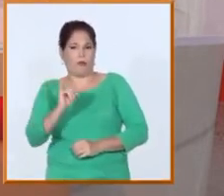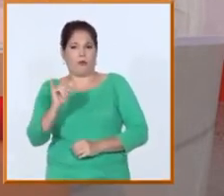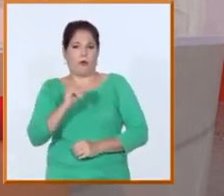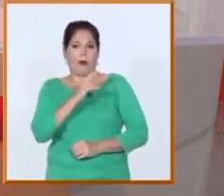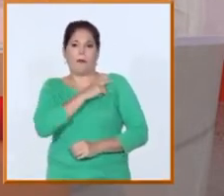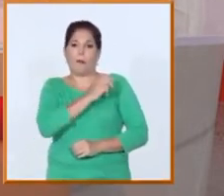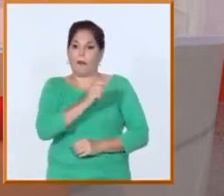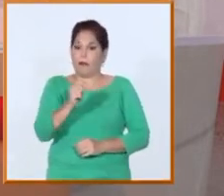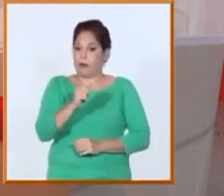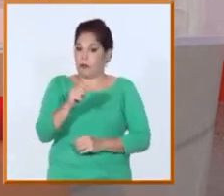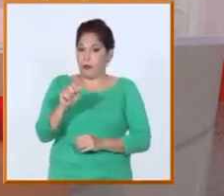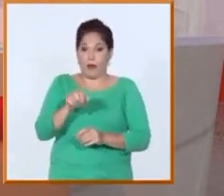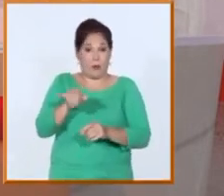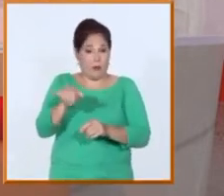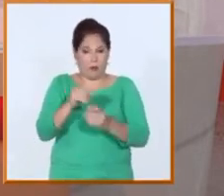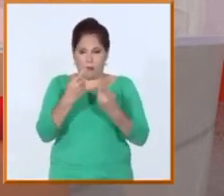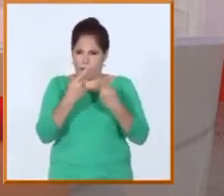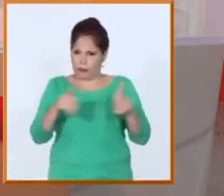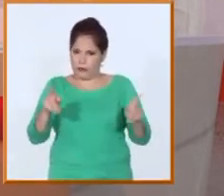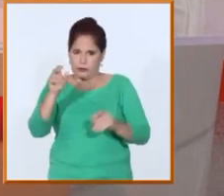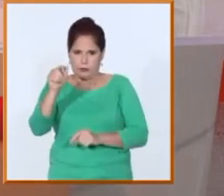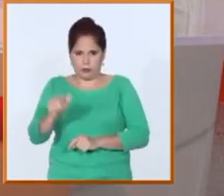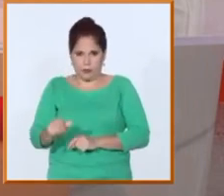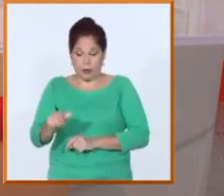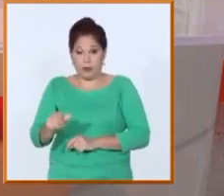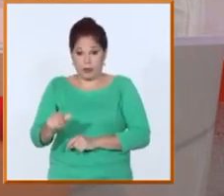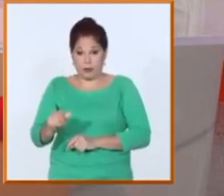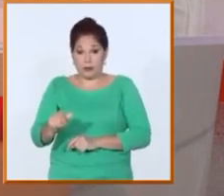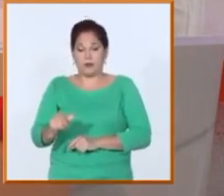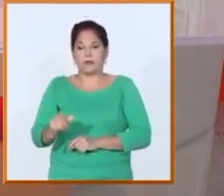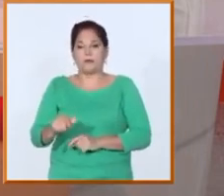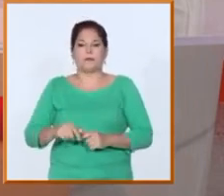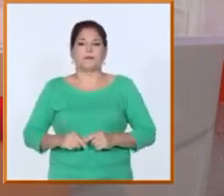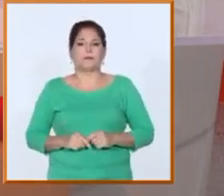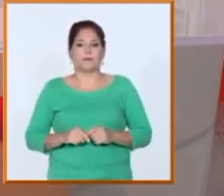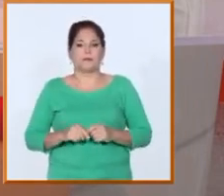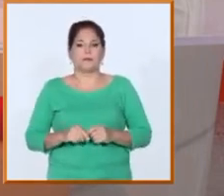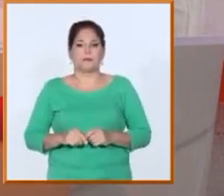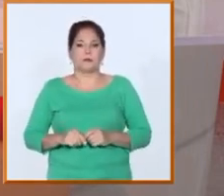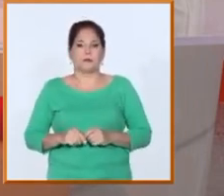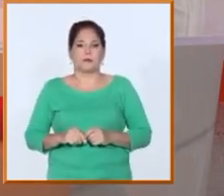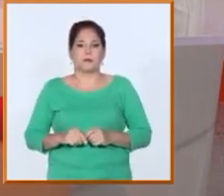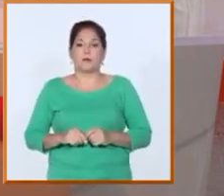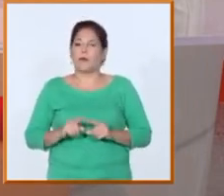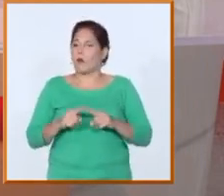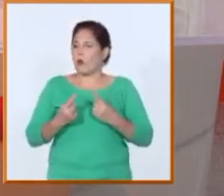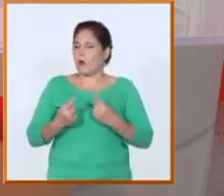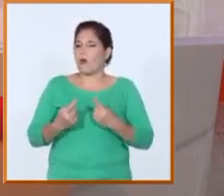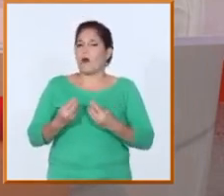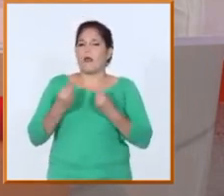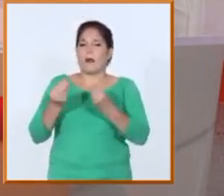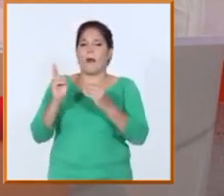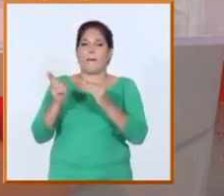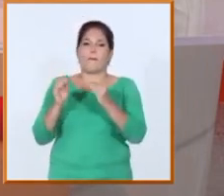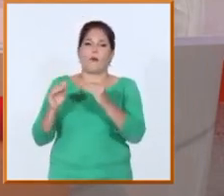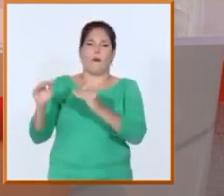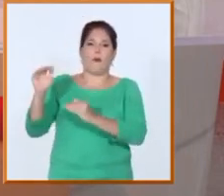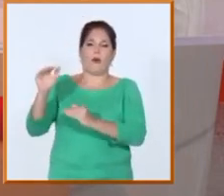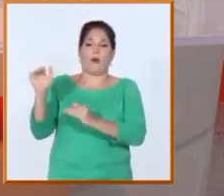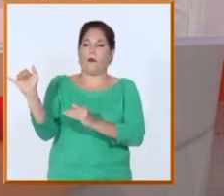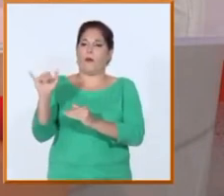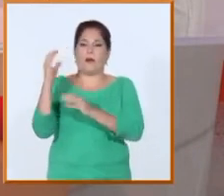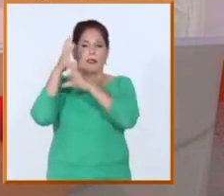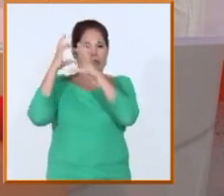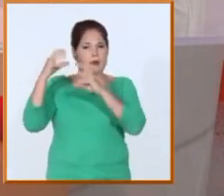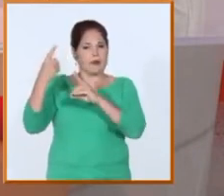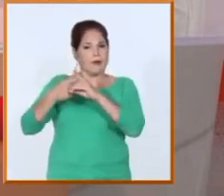profesionales sino también y pudiéramos comentarlo más adelante en las ofertas de posgrado en la aplicación de la ciencia